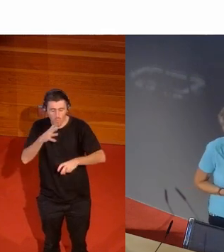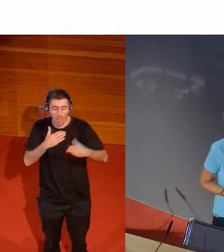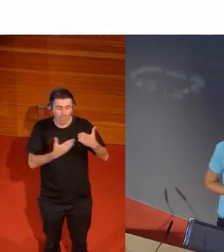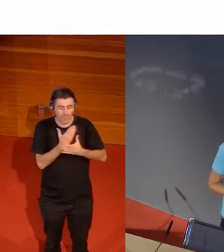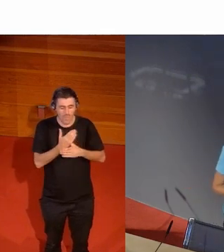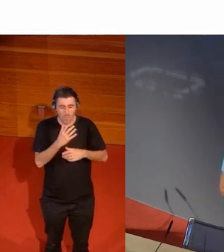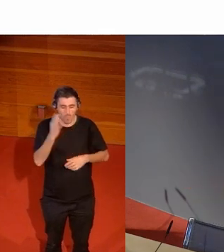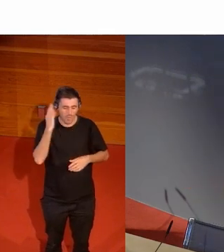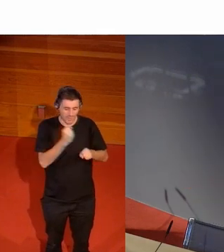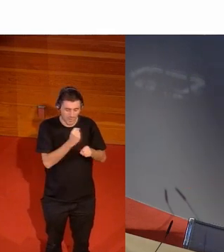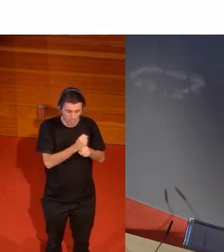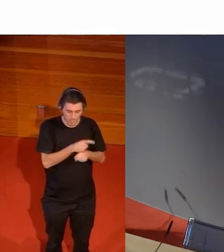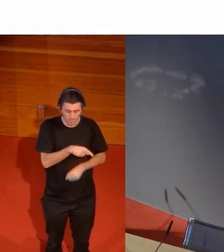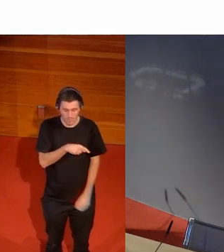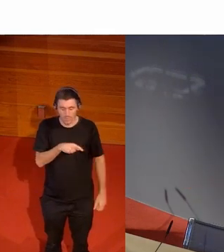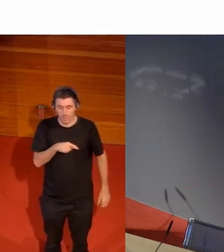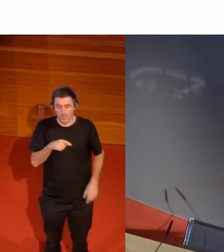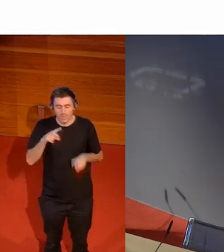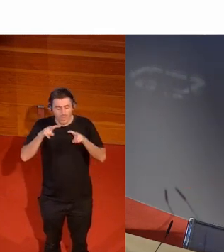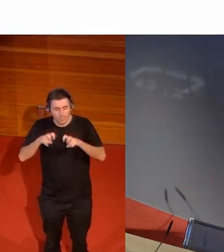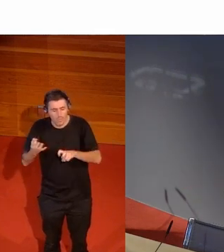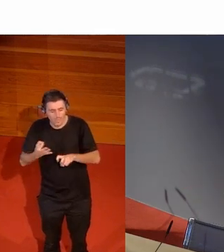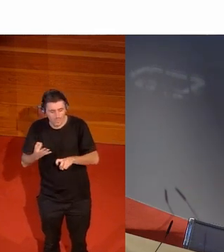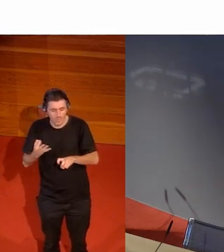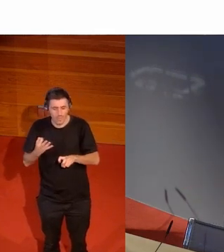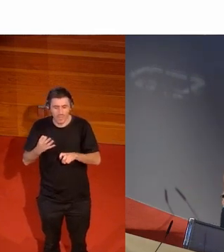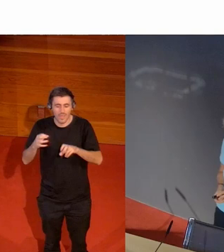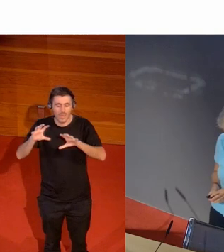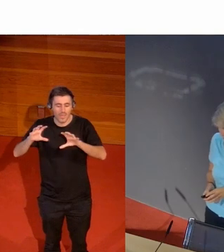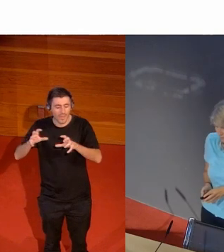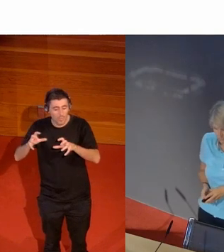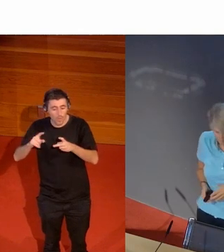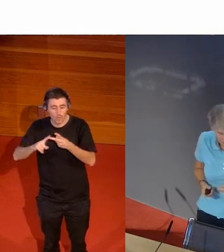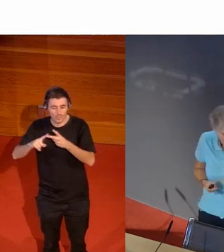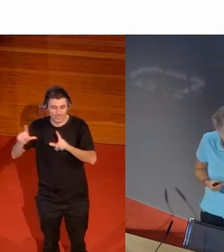de información tanto en radio como en televisión